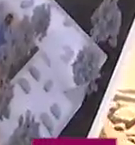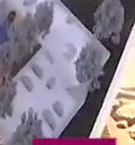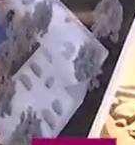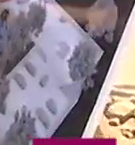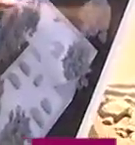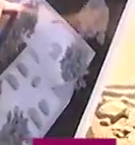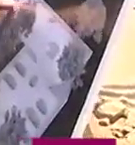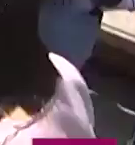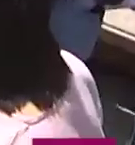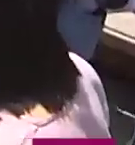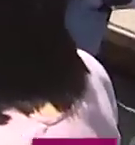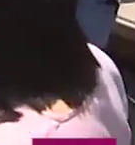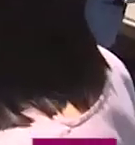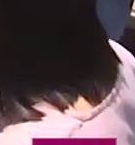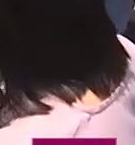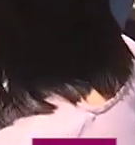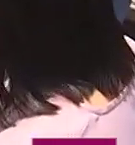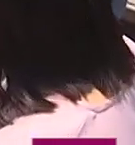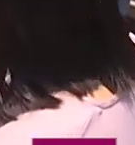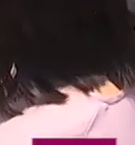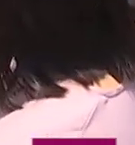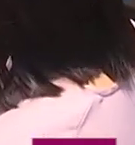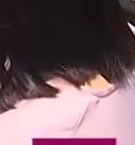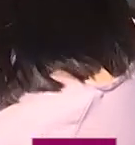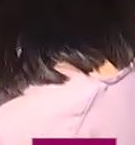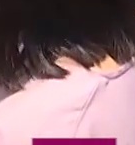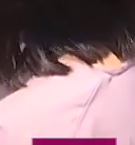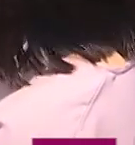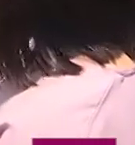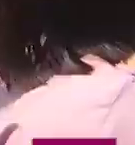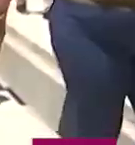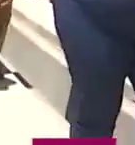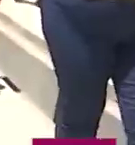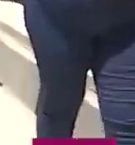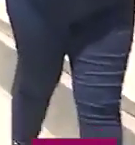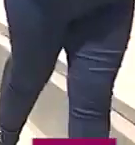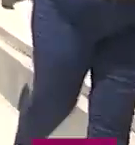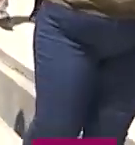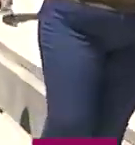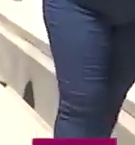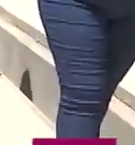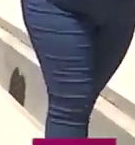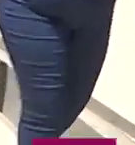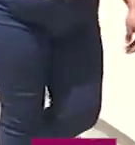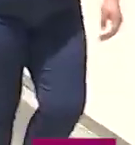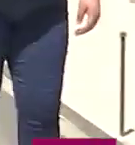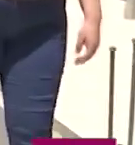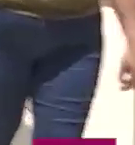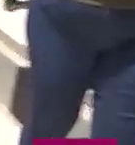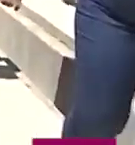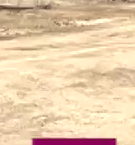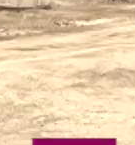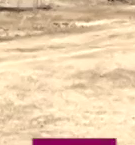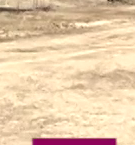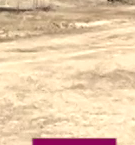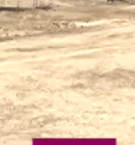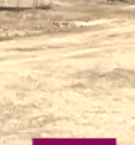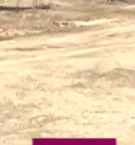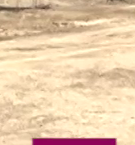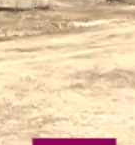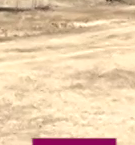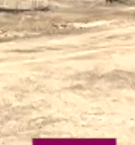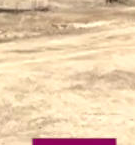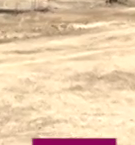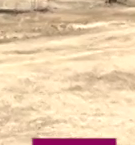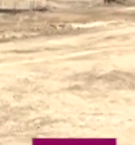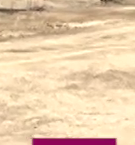La gobernadora Lorena Cuellar Cisneros supervisó los avances que registra la construcción de la Clínica de Bienestar Animal, el Centro de